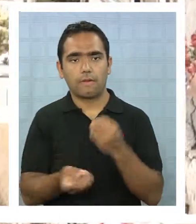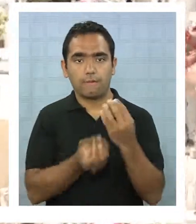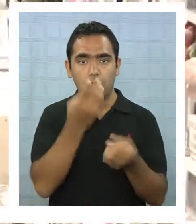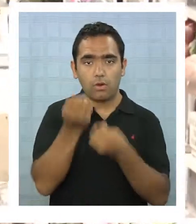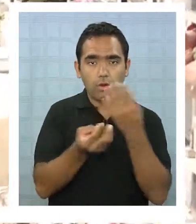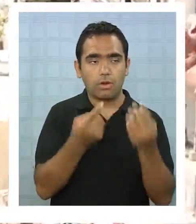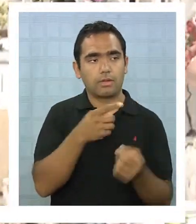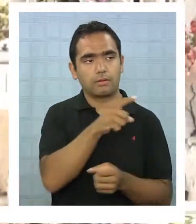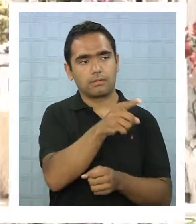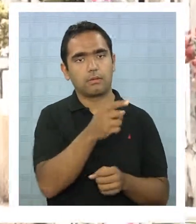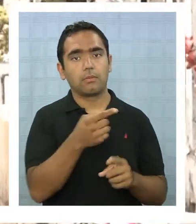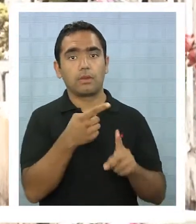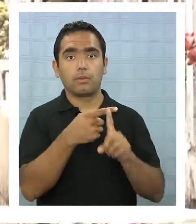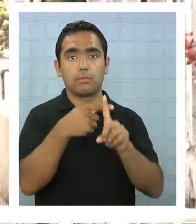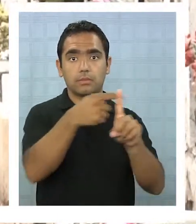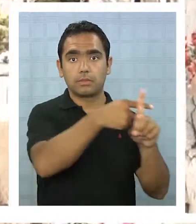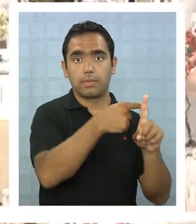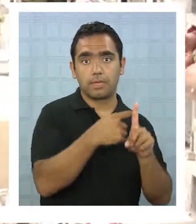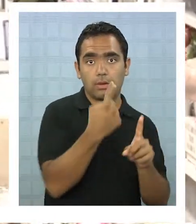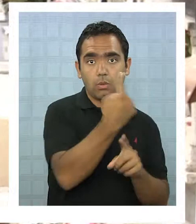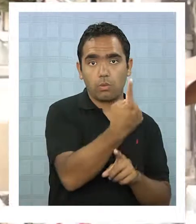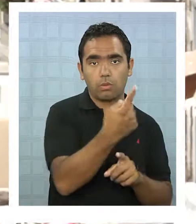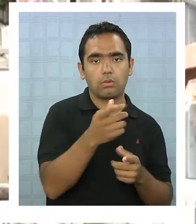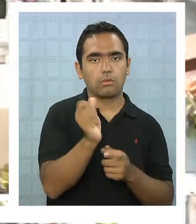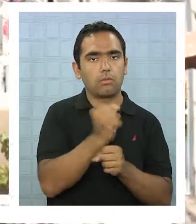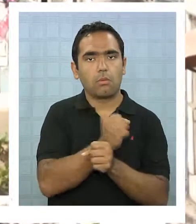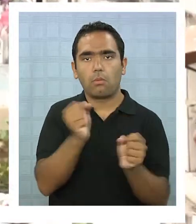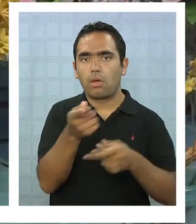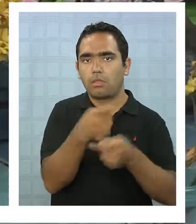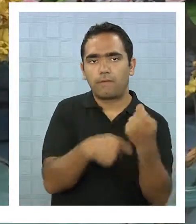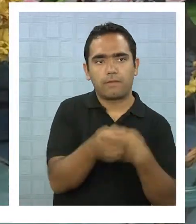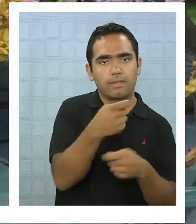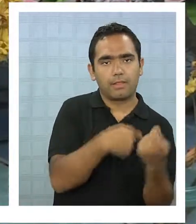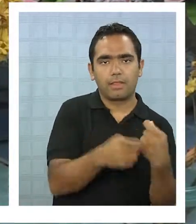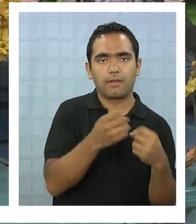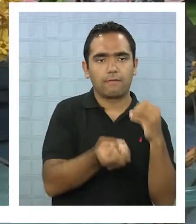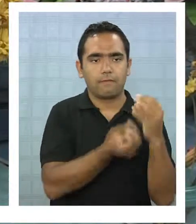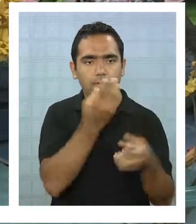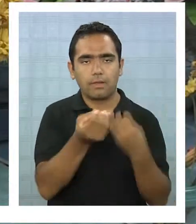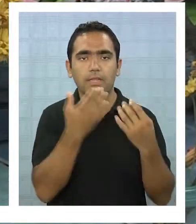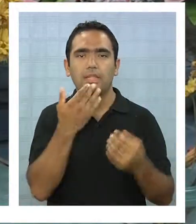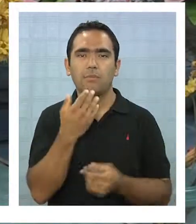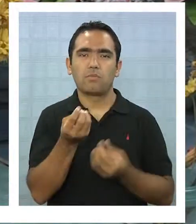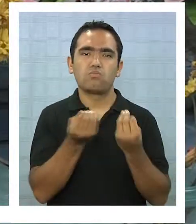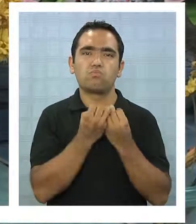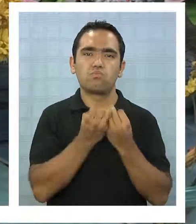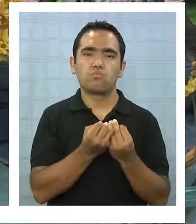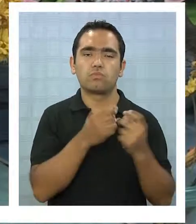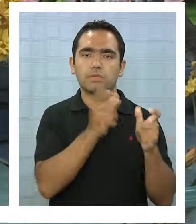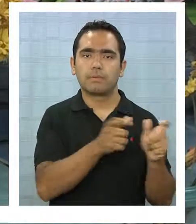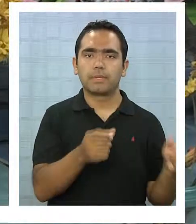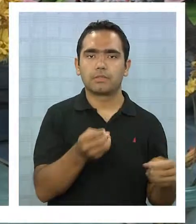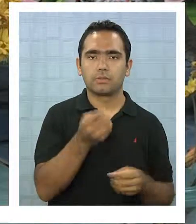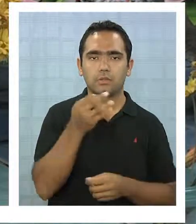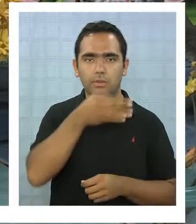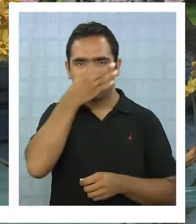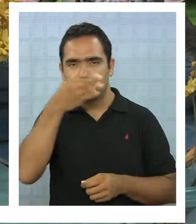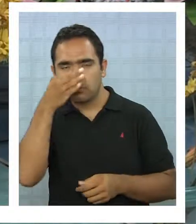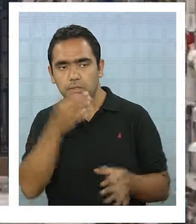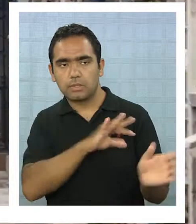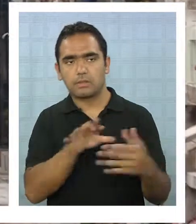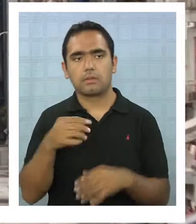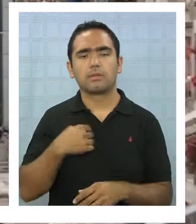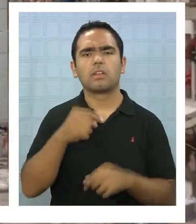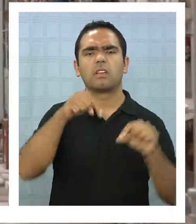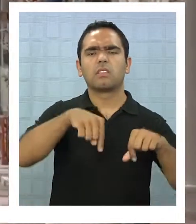ya no es posible vender nada por la falta de funerales y la presencia de drogadictos en la plazoleta del cementerio. No está